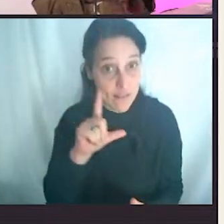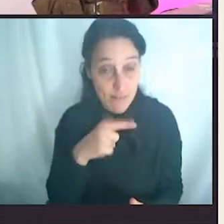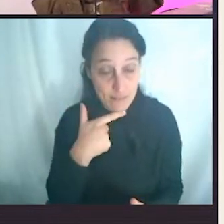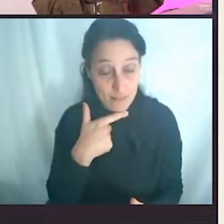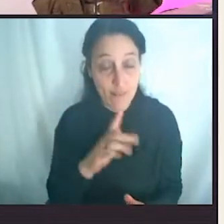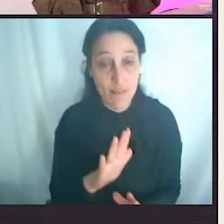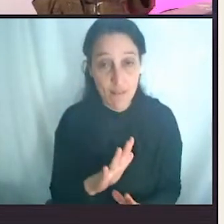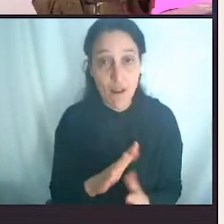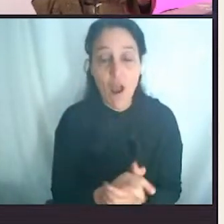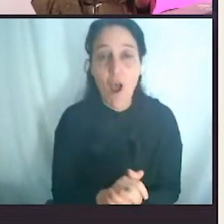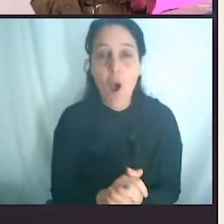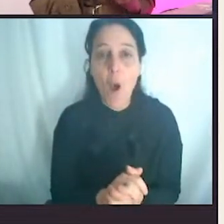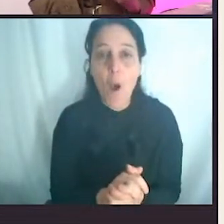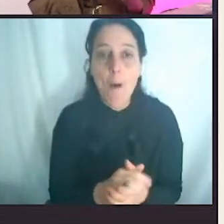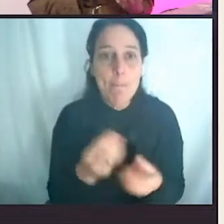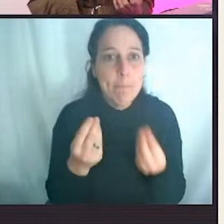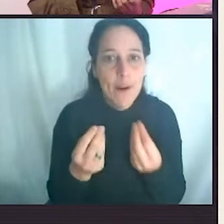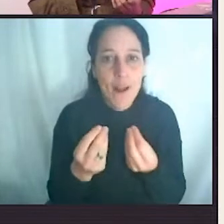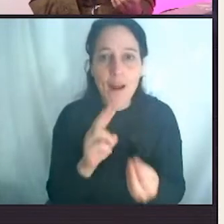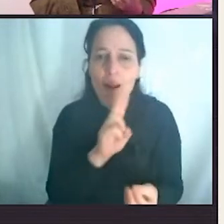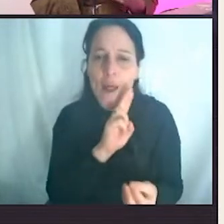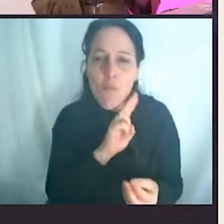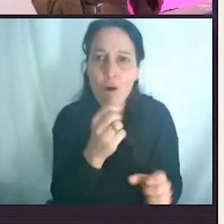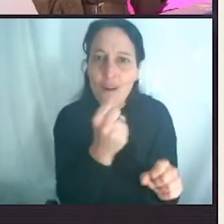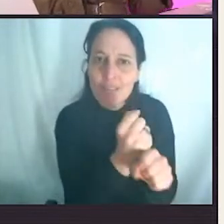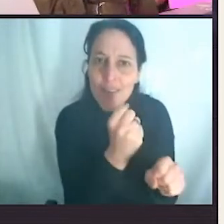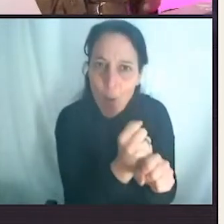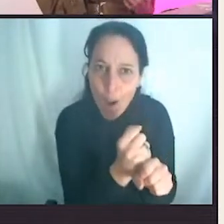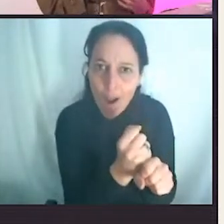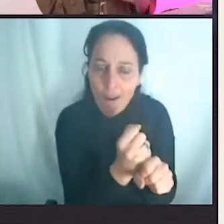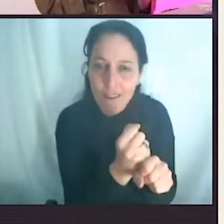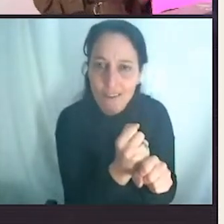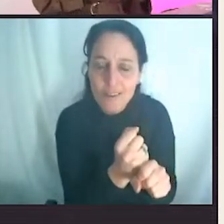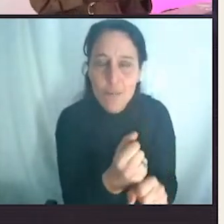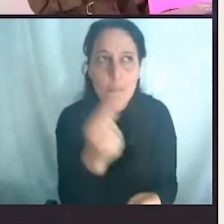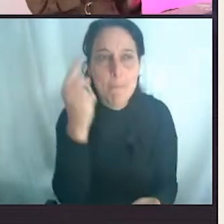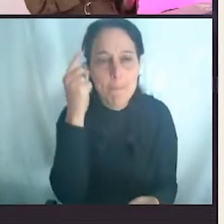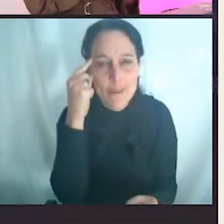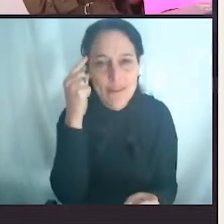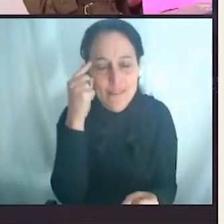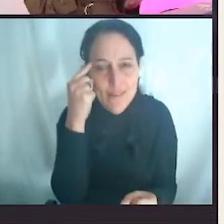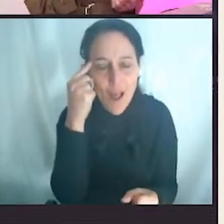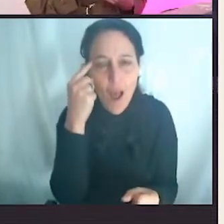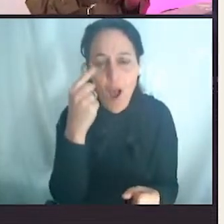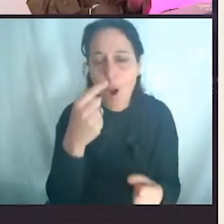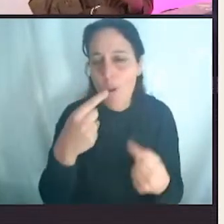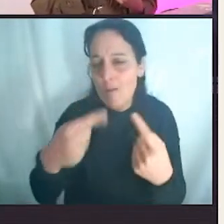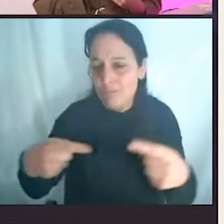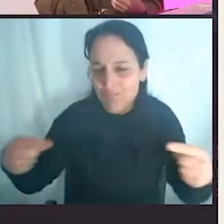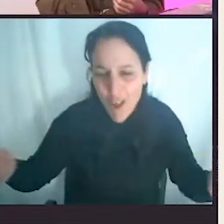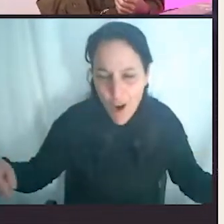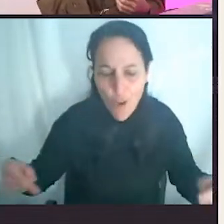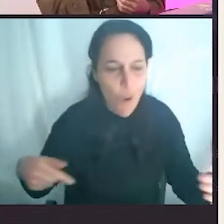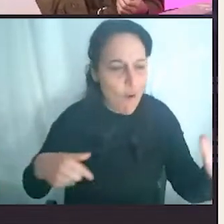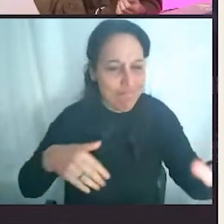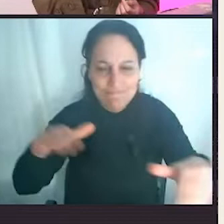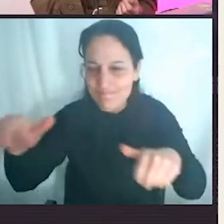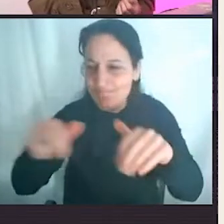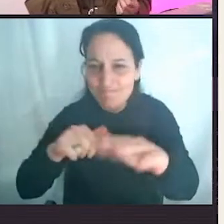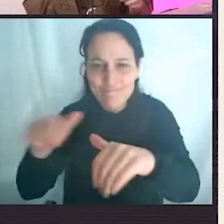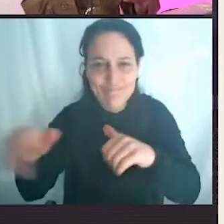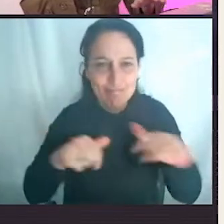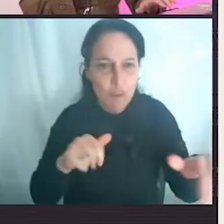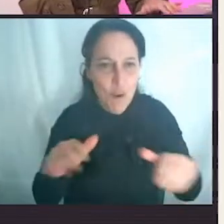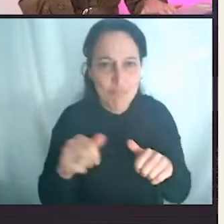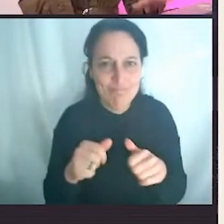Pero cuando pensaba en las 7 toneladas y todo lo que veníamos usando y todos estos materiales magníficos que recuperábamos de diversas industrias,